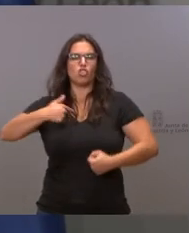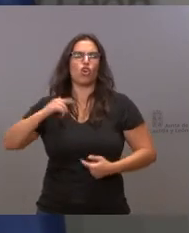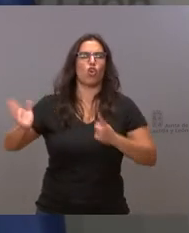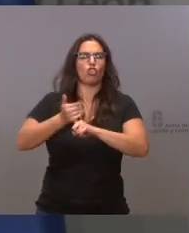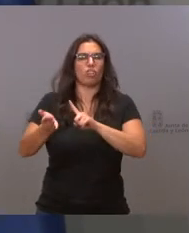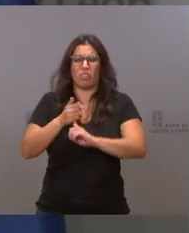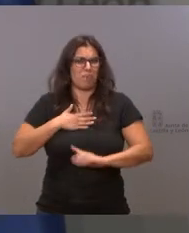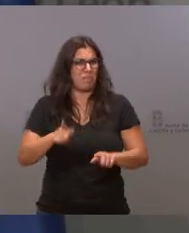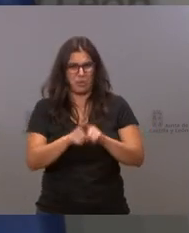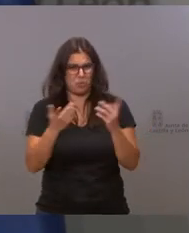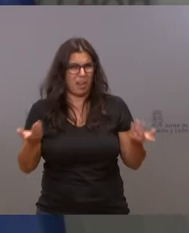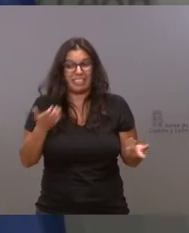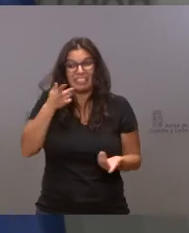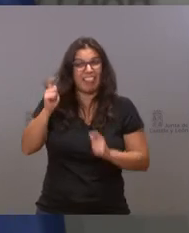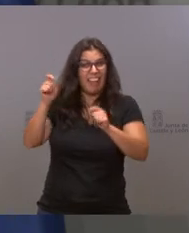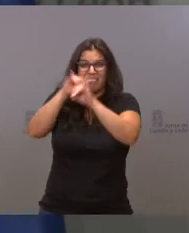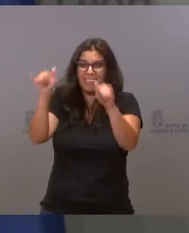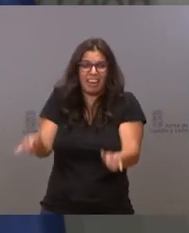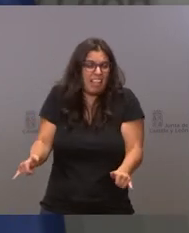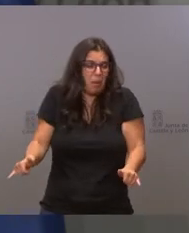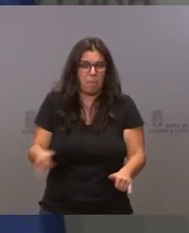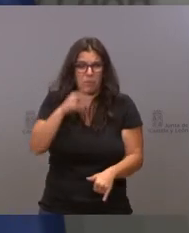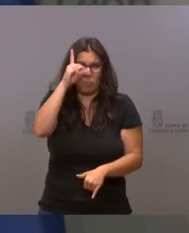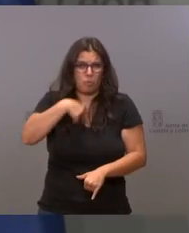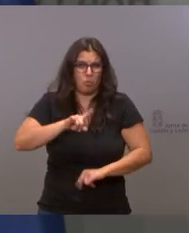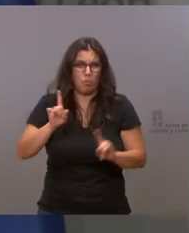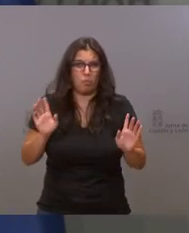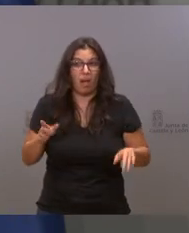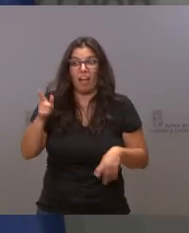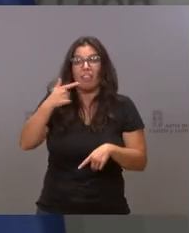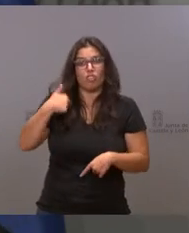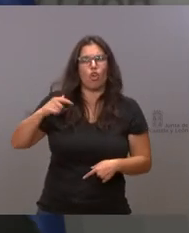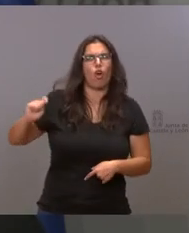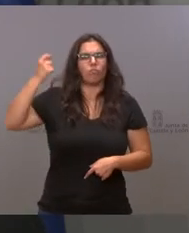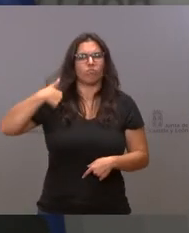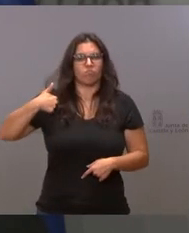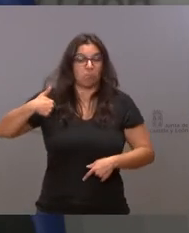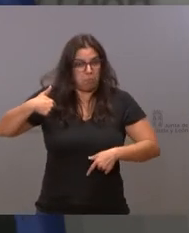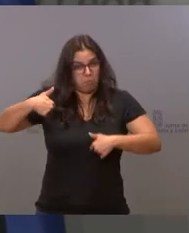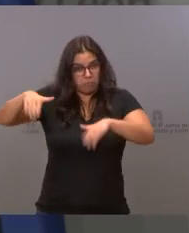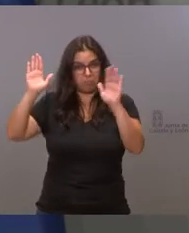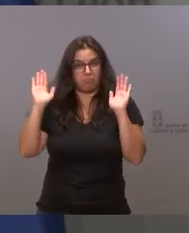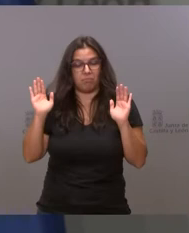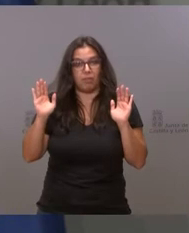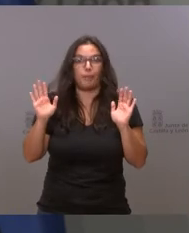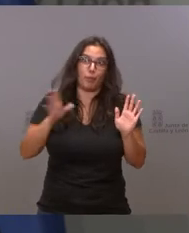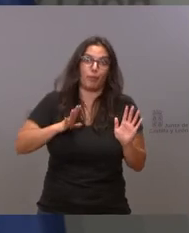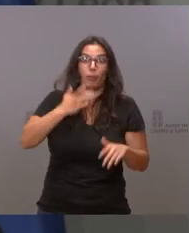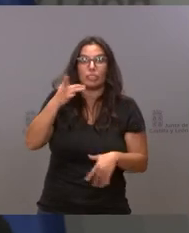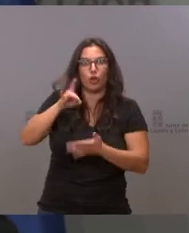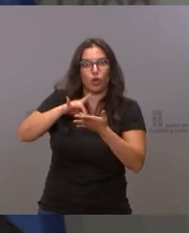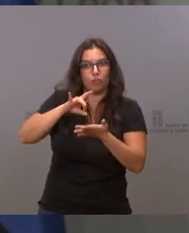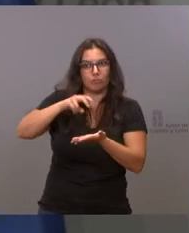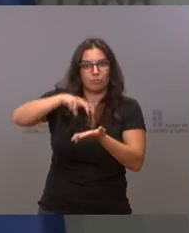importa. Yo, si esto le produce felicidad, a mí tampoco me preocupa mucho que se lo atribuya. Pero sí que pido, por favor, si está tan contento,